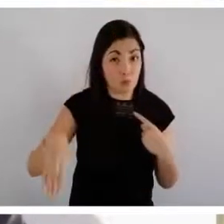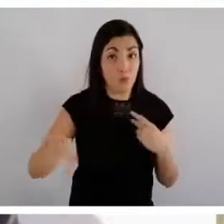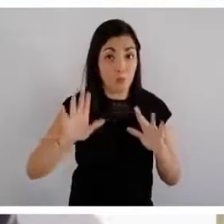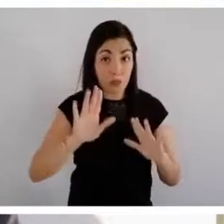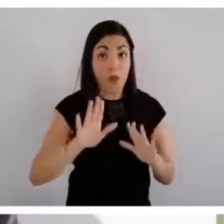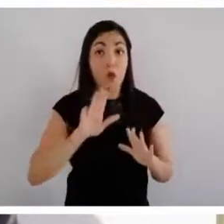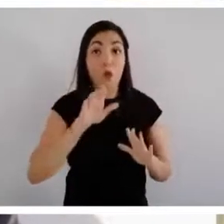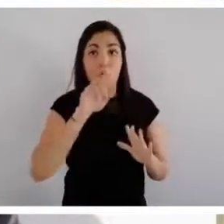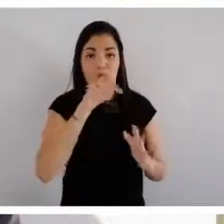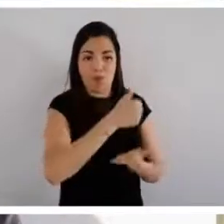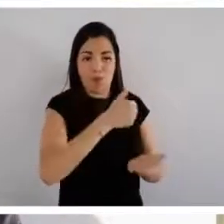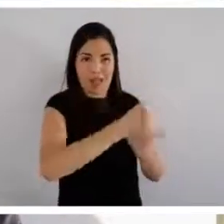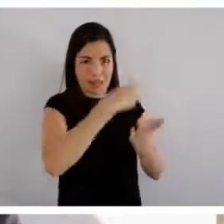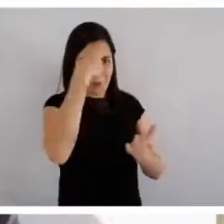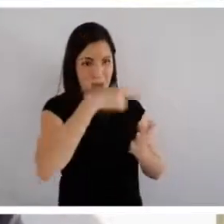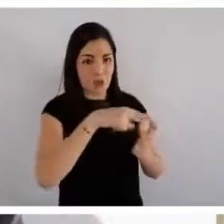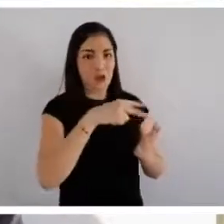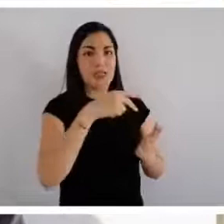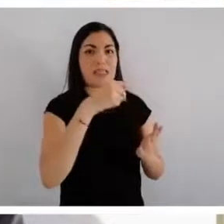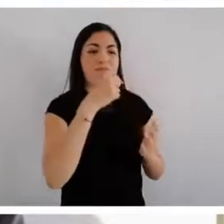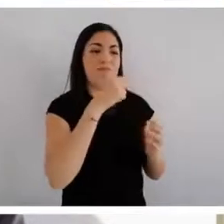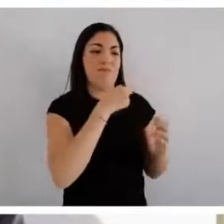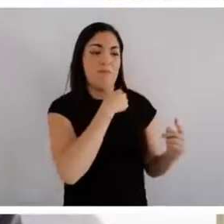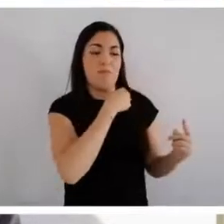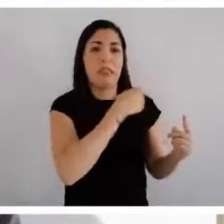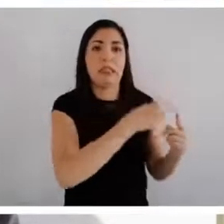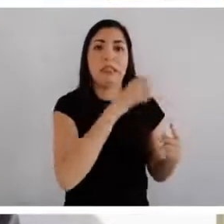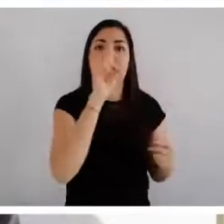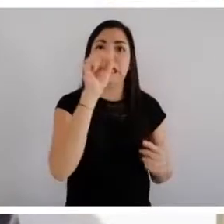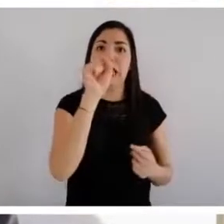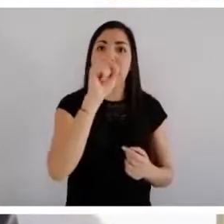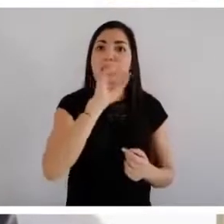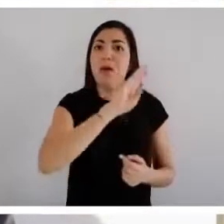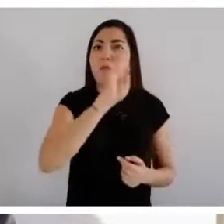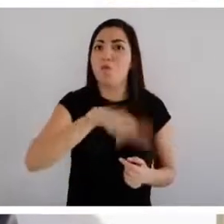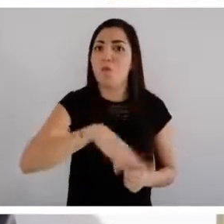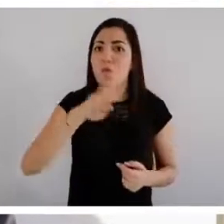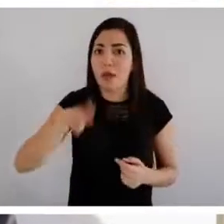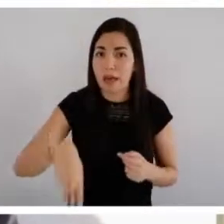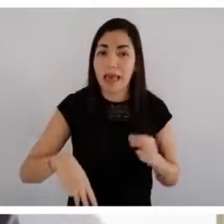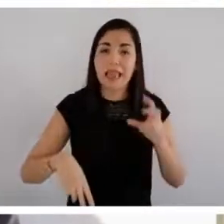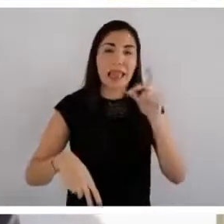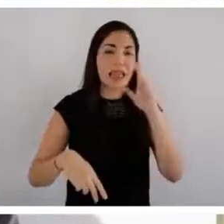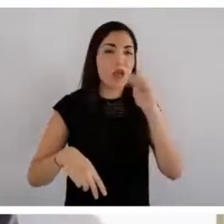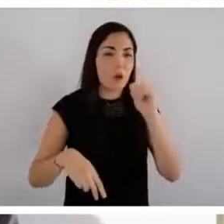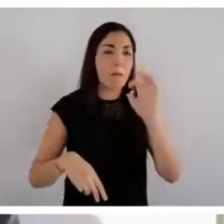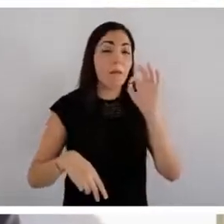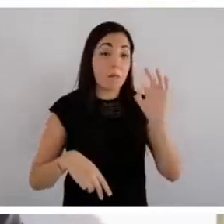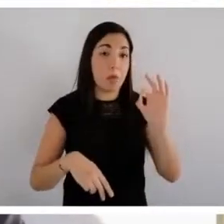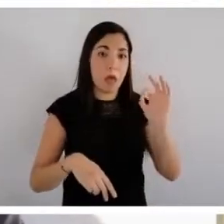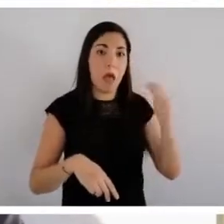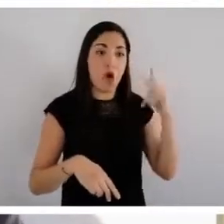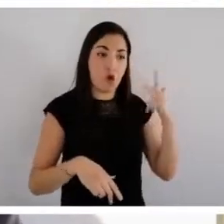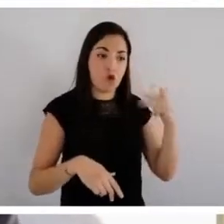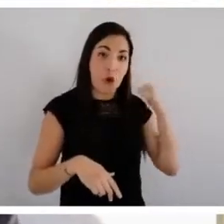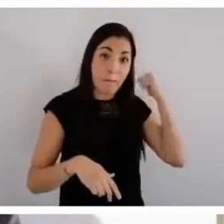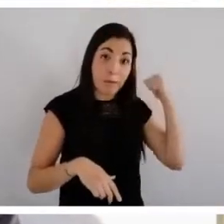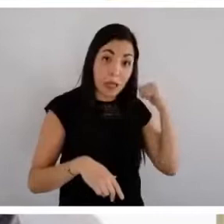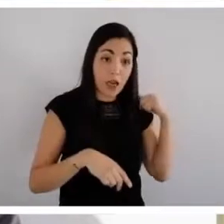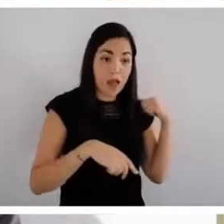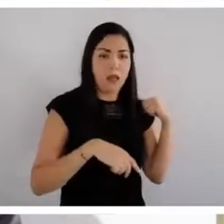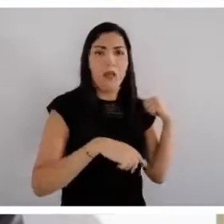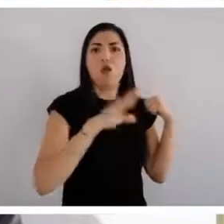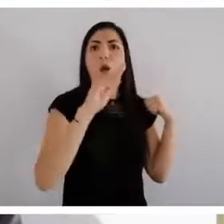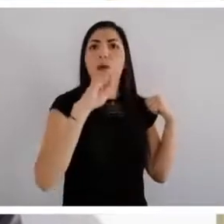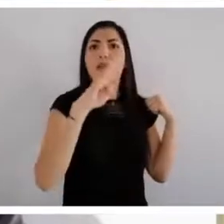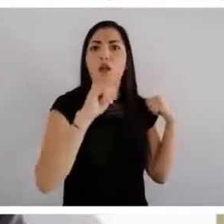crisis, mientras que en los últimos 7 días en la Ciudad de México hubo lamentablemente 60 muertes, pasando de 39 que tenían el